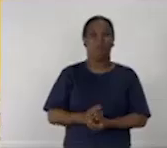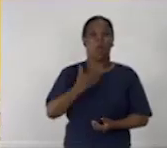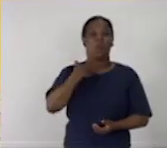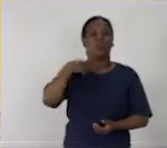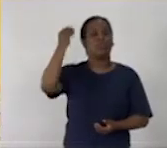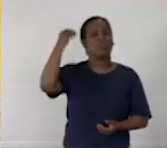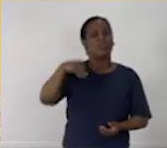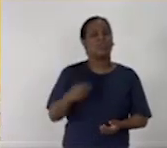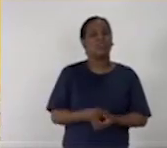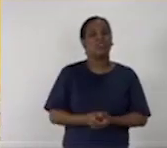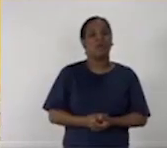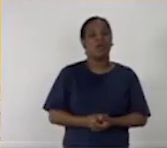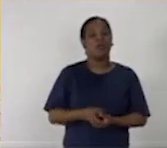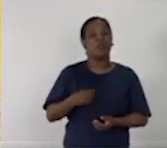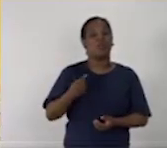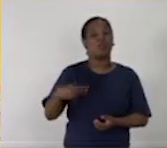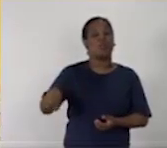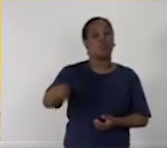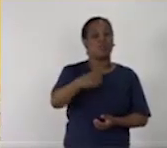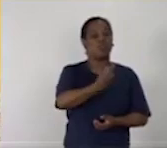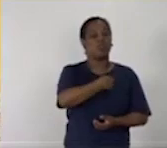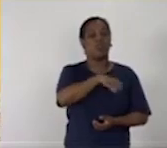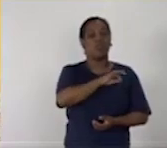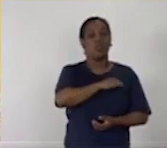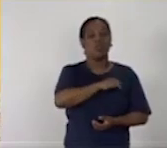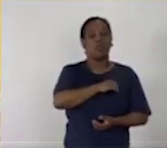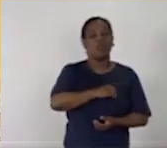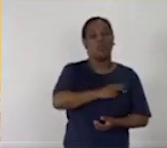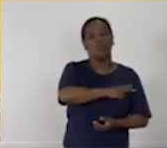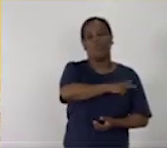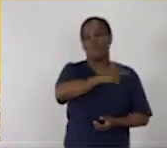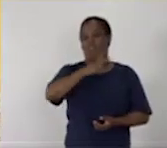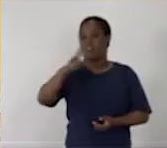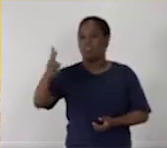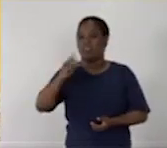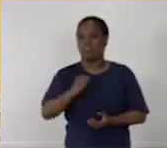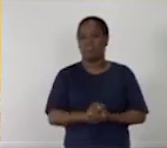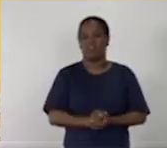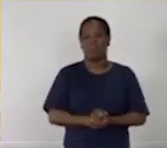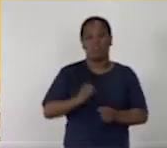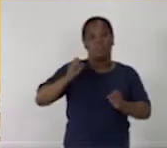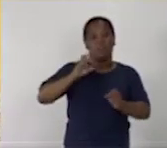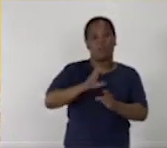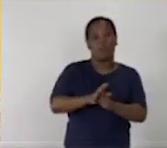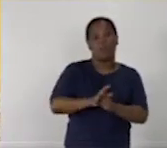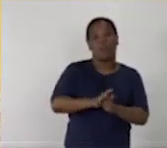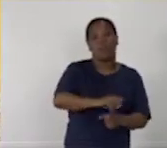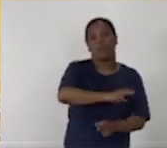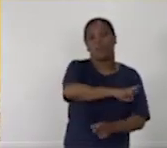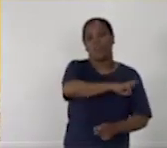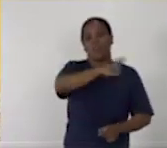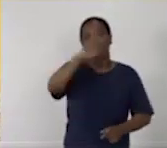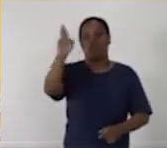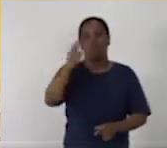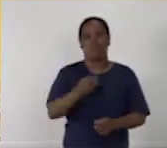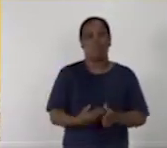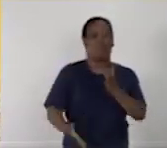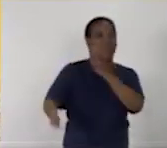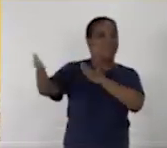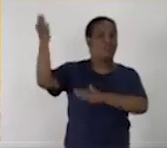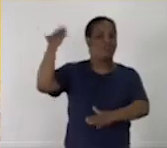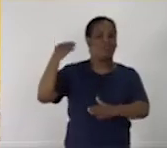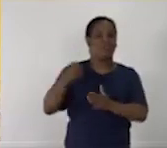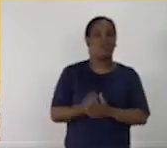Como ustedes saben, nuestro pueblo es un pueblo heroico y desde que triunfó la Revolución y desde mucho